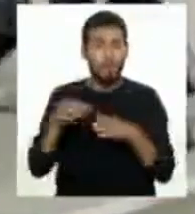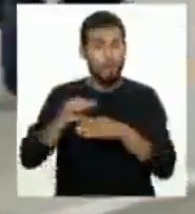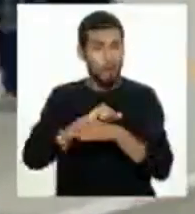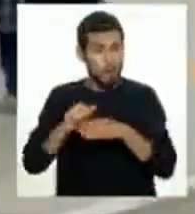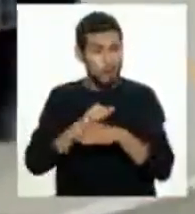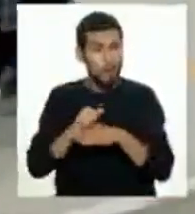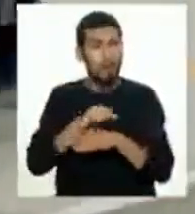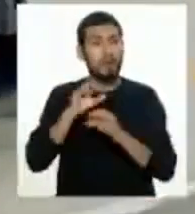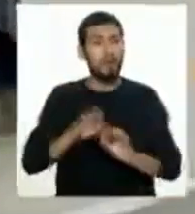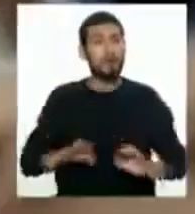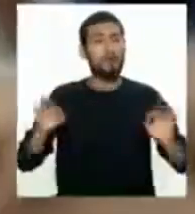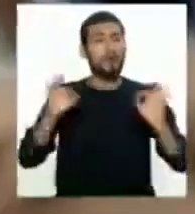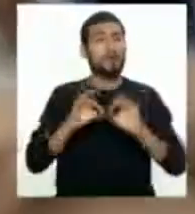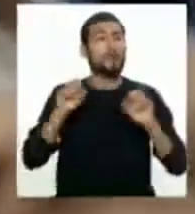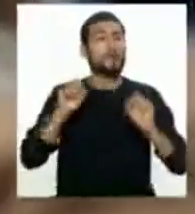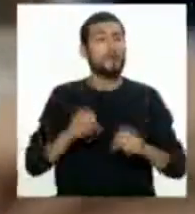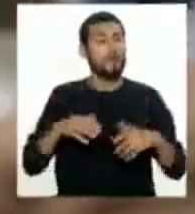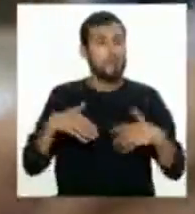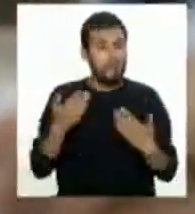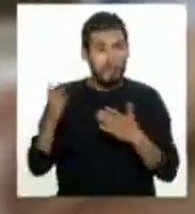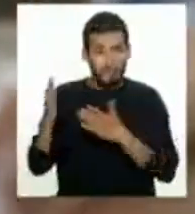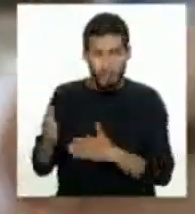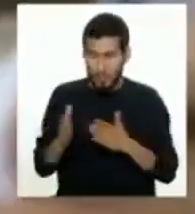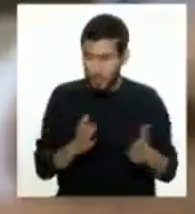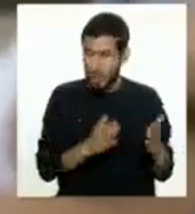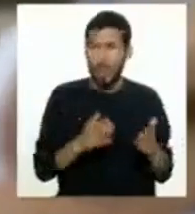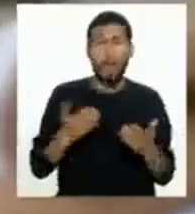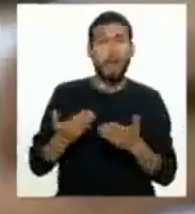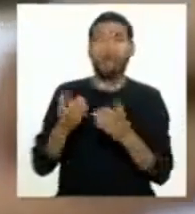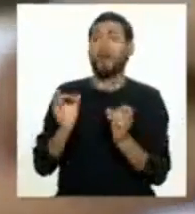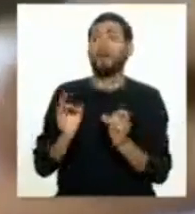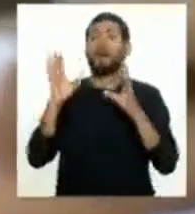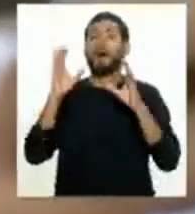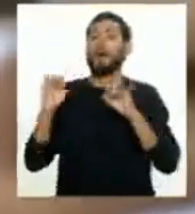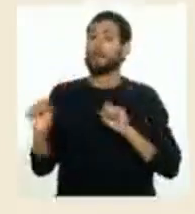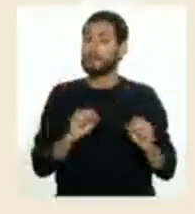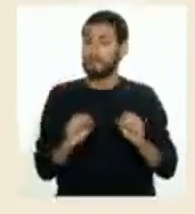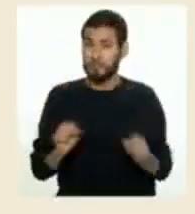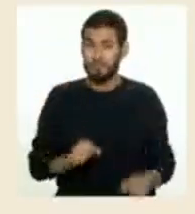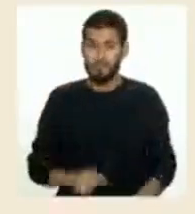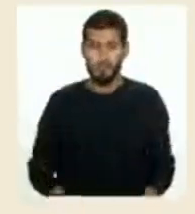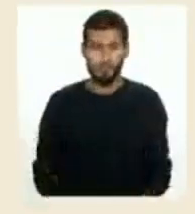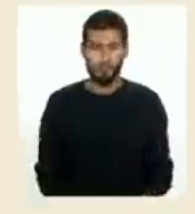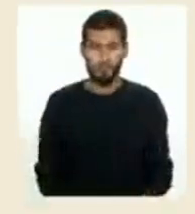son claves para estar preparados ante un eventual sismo.